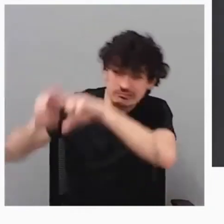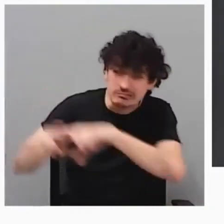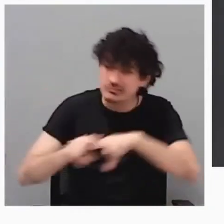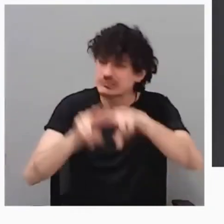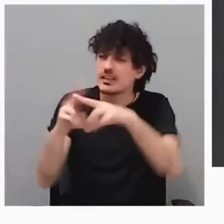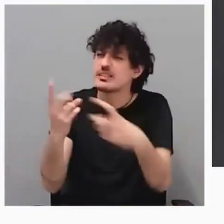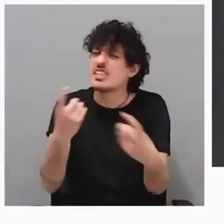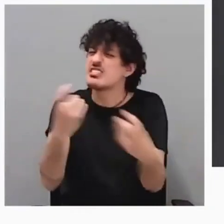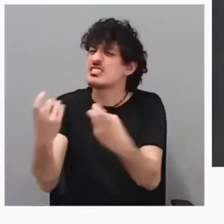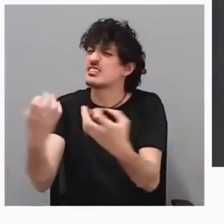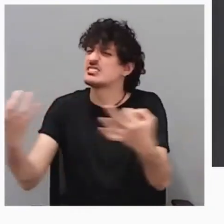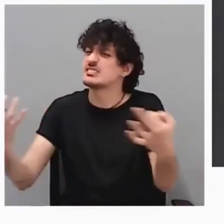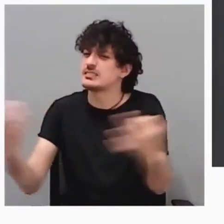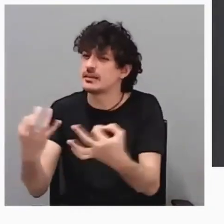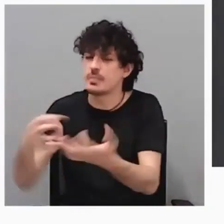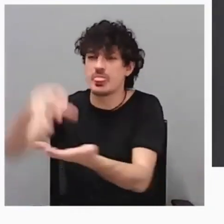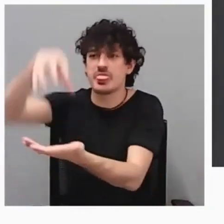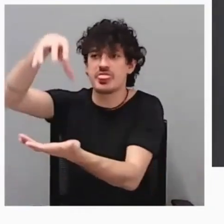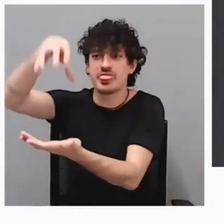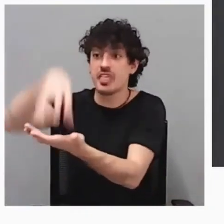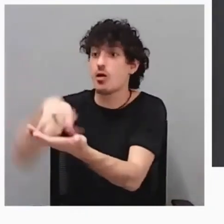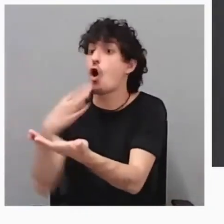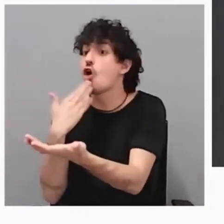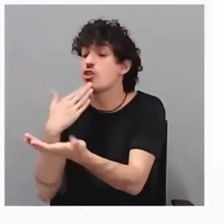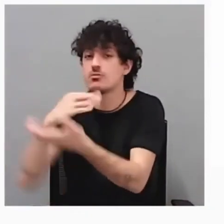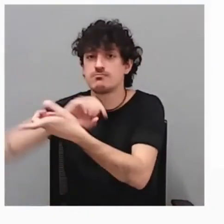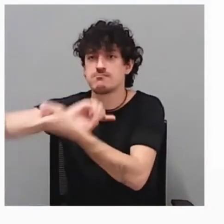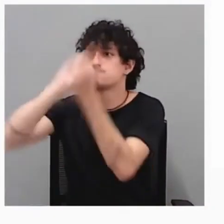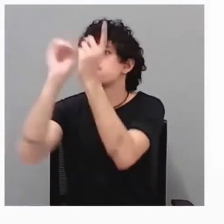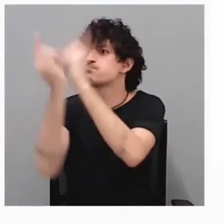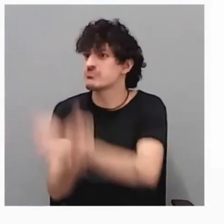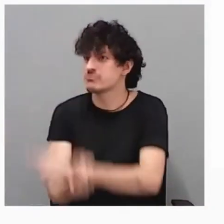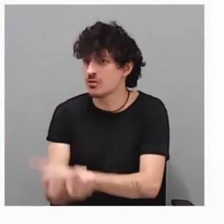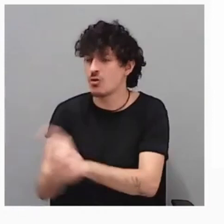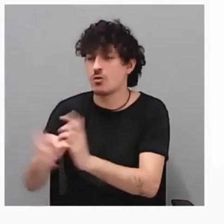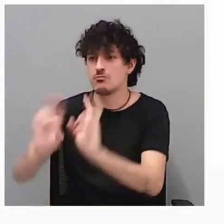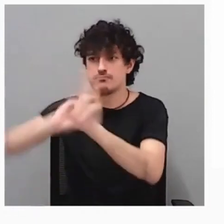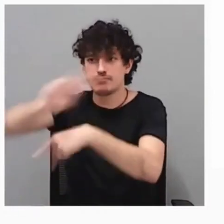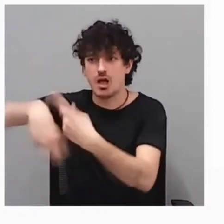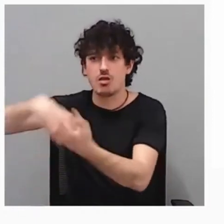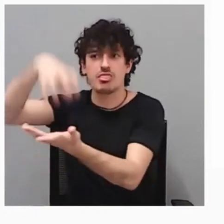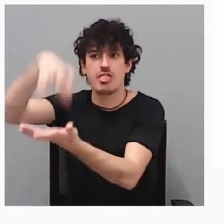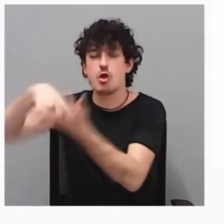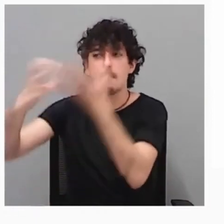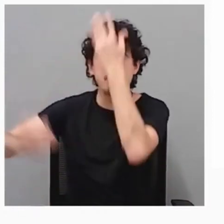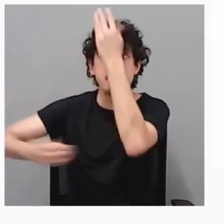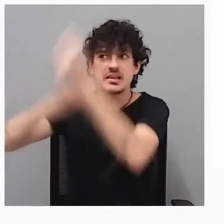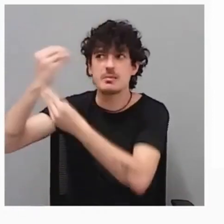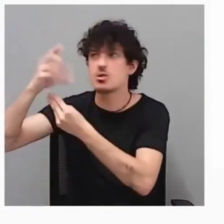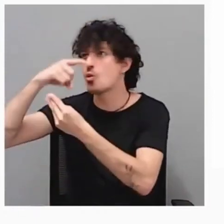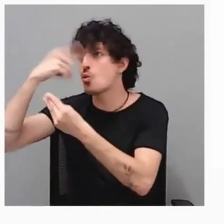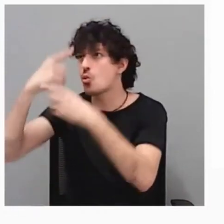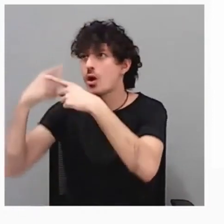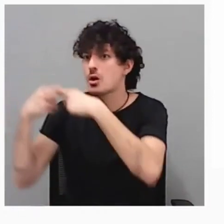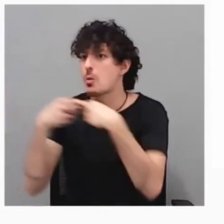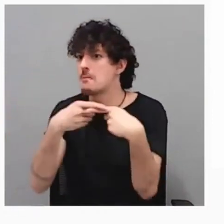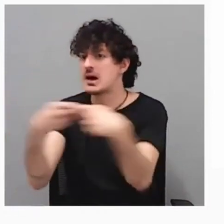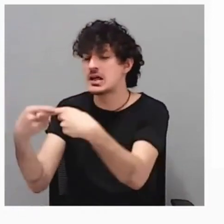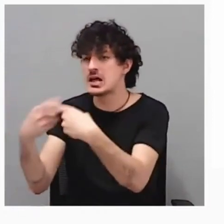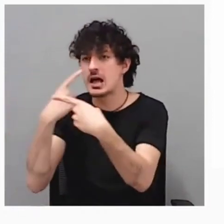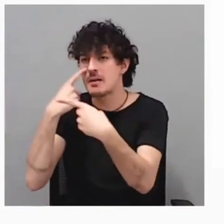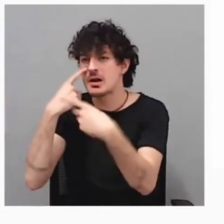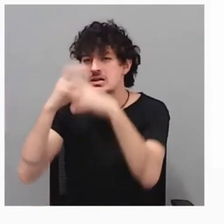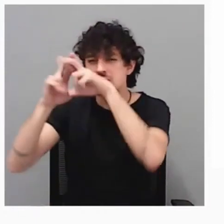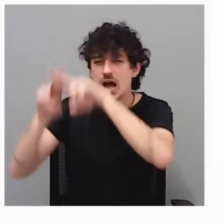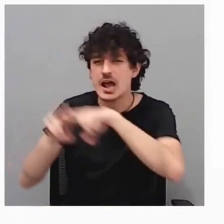transformando en un centro de pensamiento y cultura compartida donde el foco lo ponemos en el análisis crítico de la